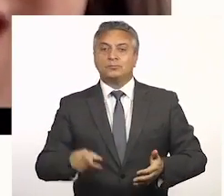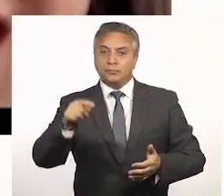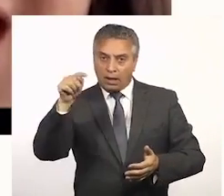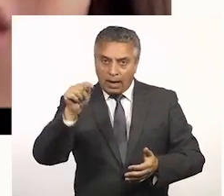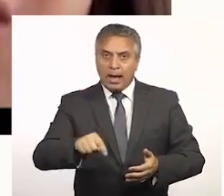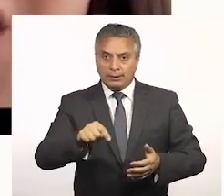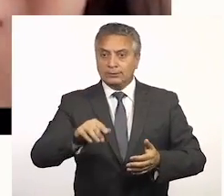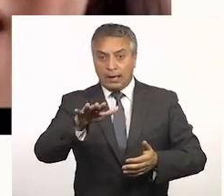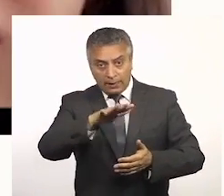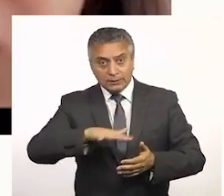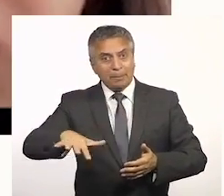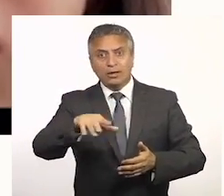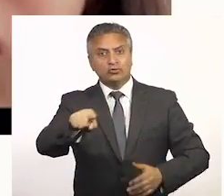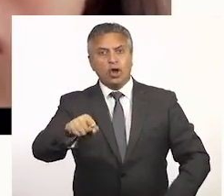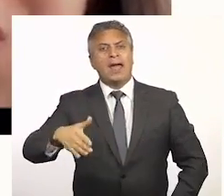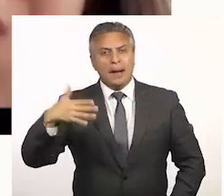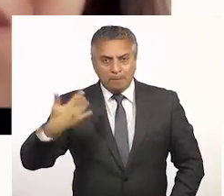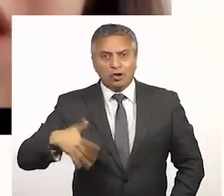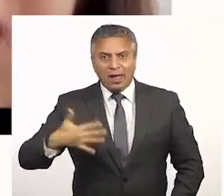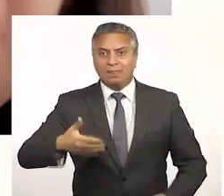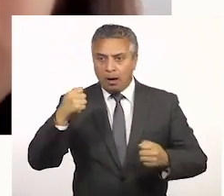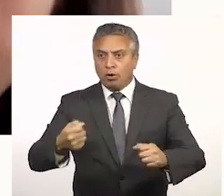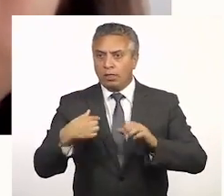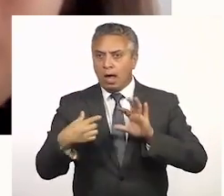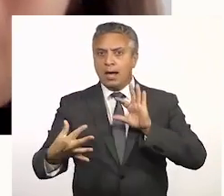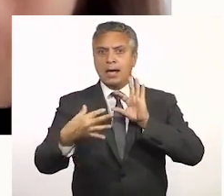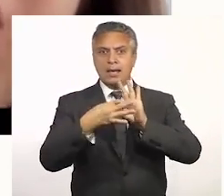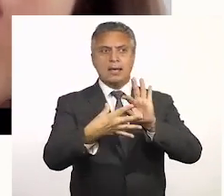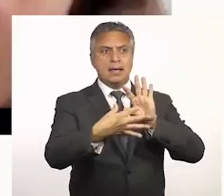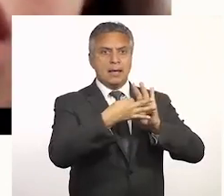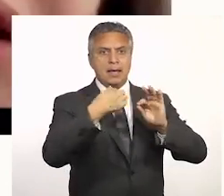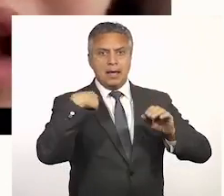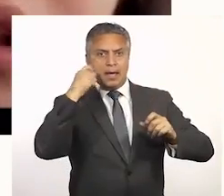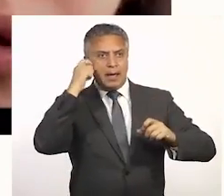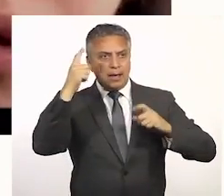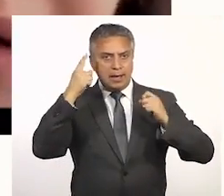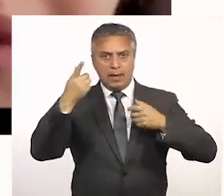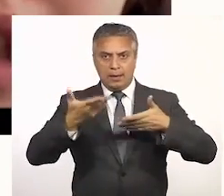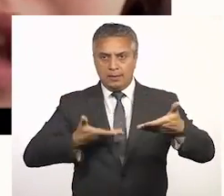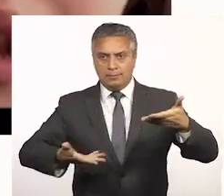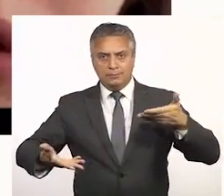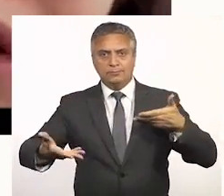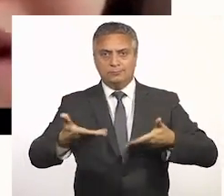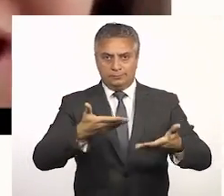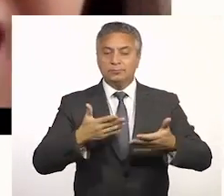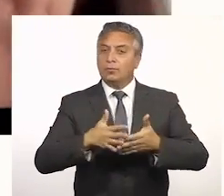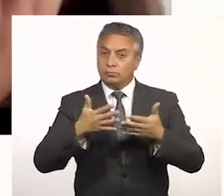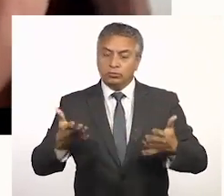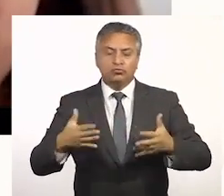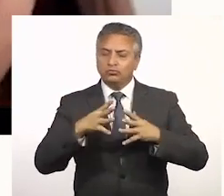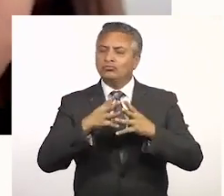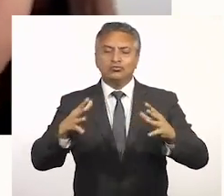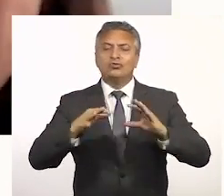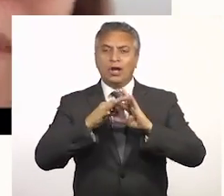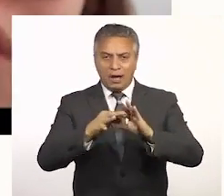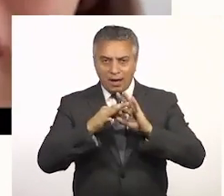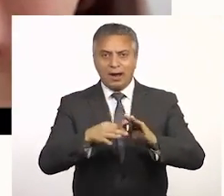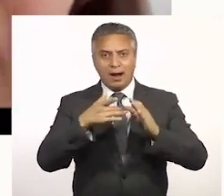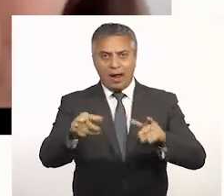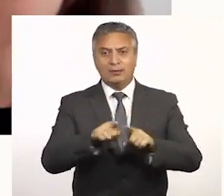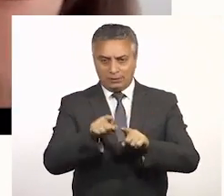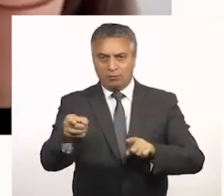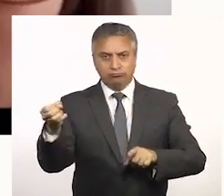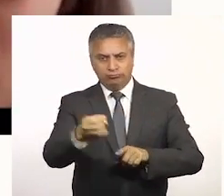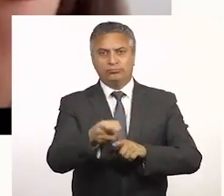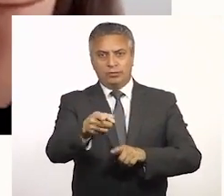Entonces siento que estos espacios son súper importantes porque así nos podemos ir conectando, aprendiendo y nada. De verdad,